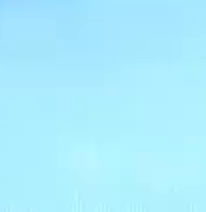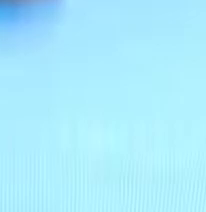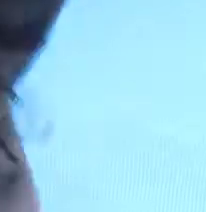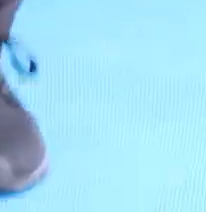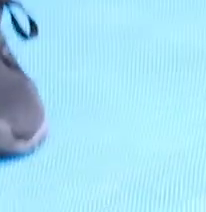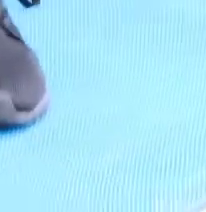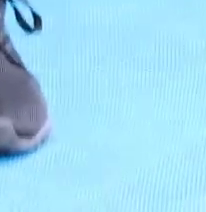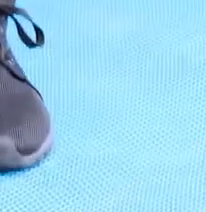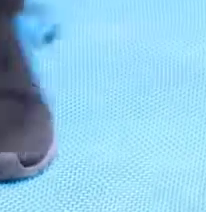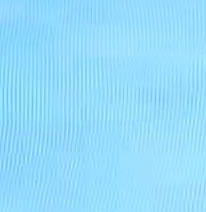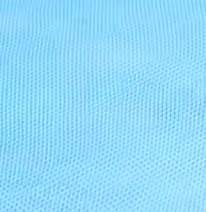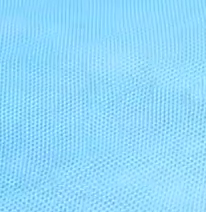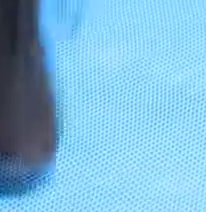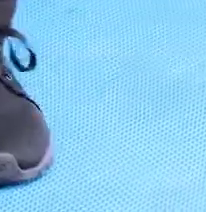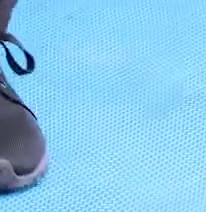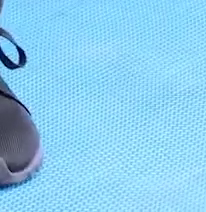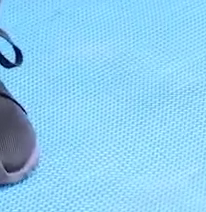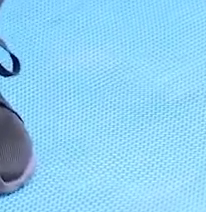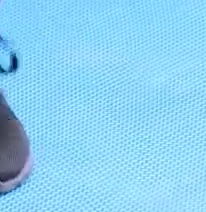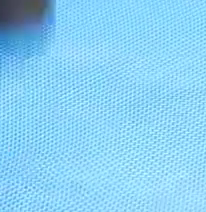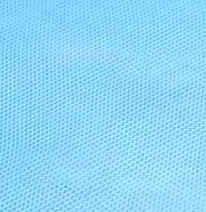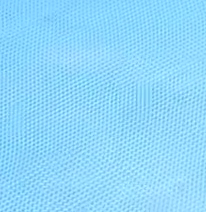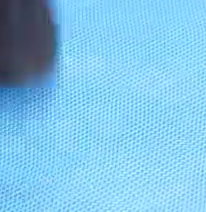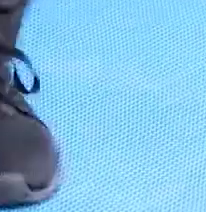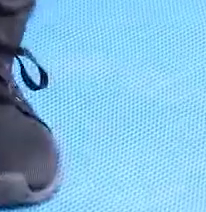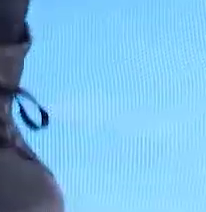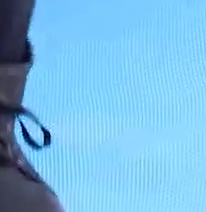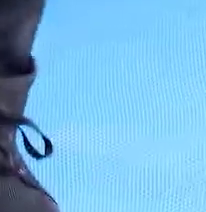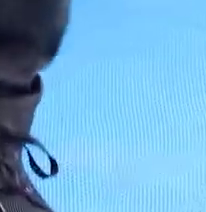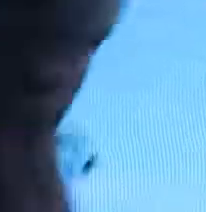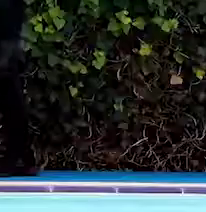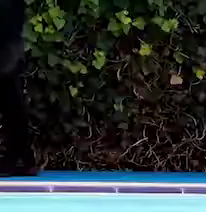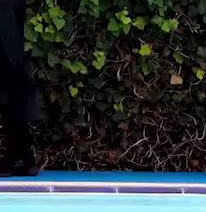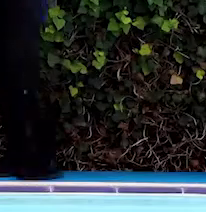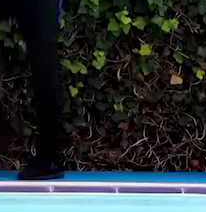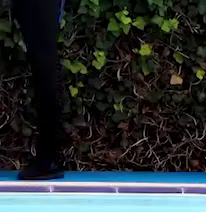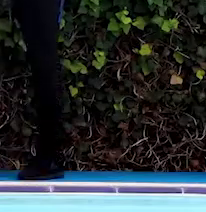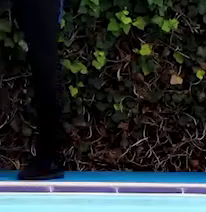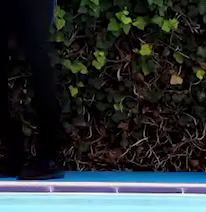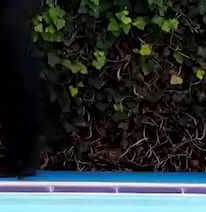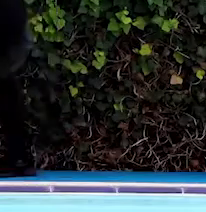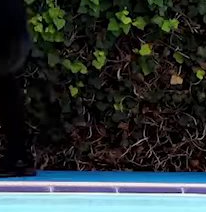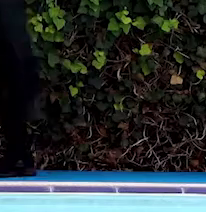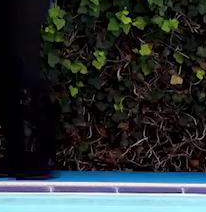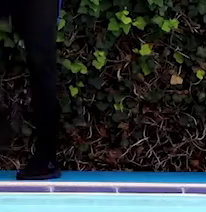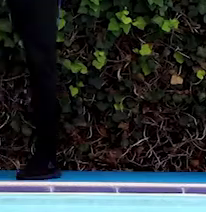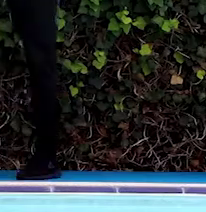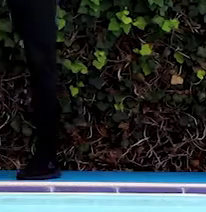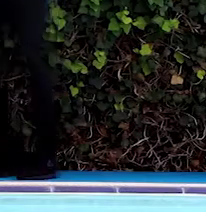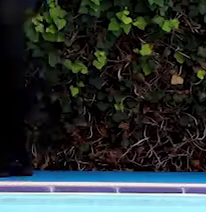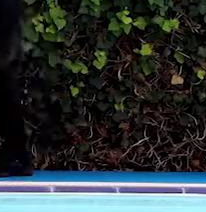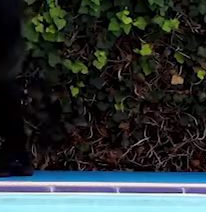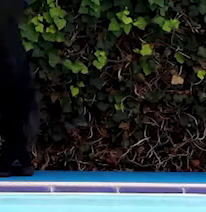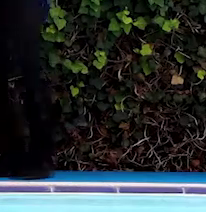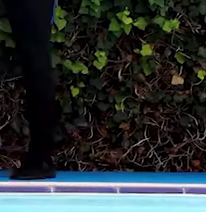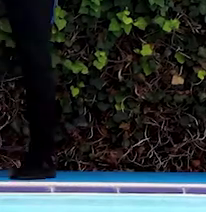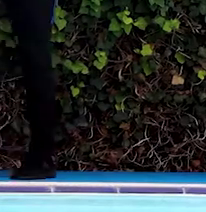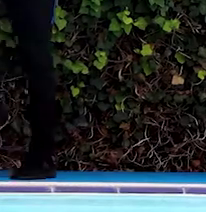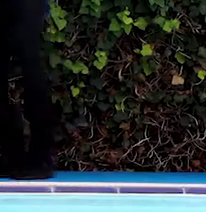derecha, izquierda, derecha, izquierda. Muy bien. Alza un poquito más las rodillas. Y bien.